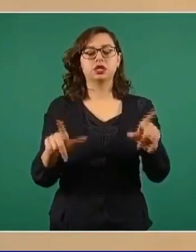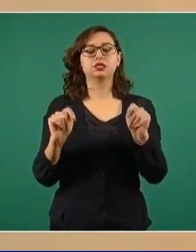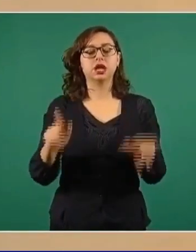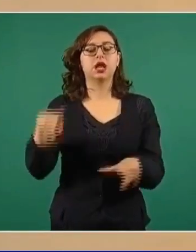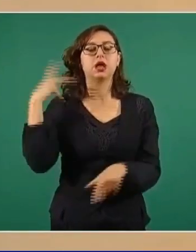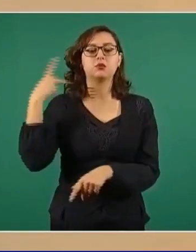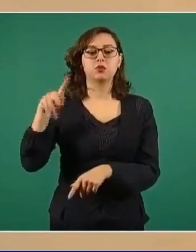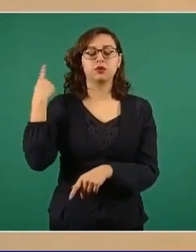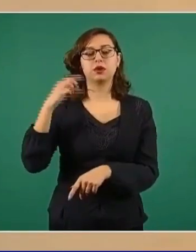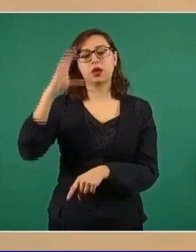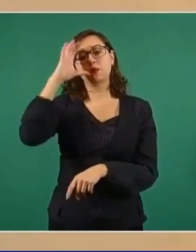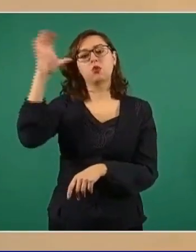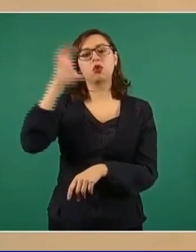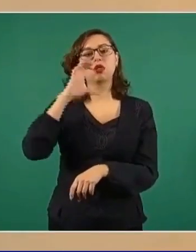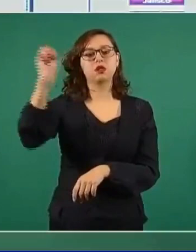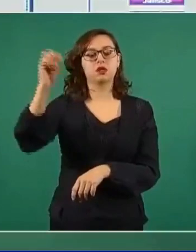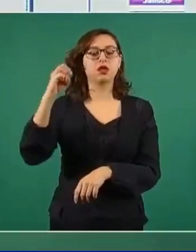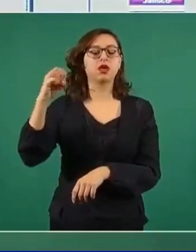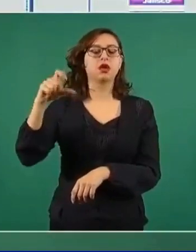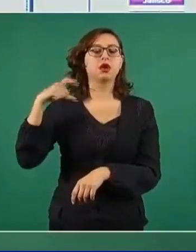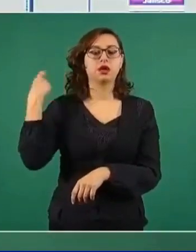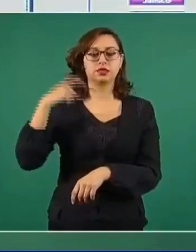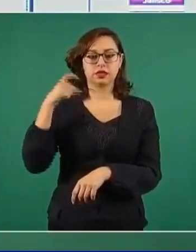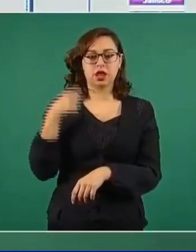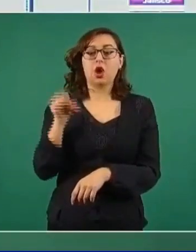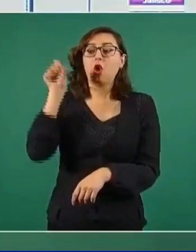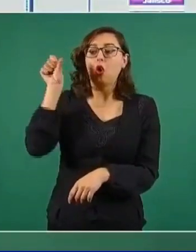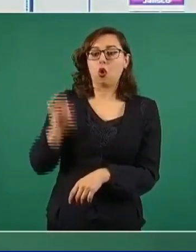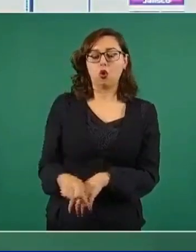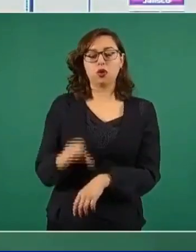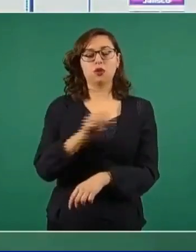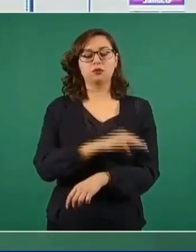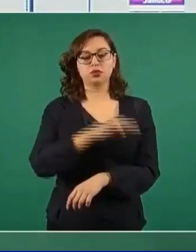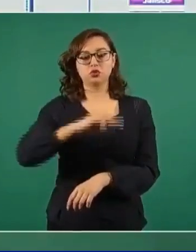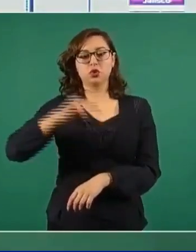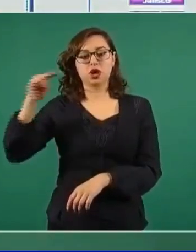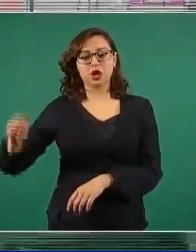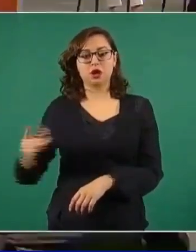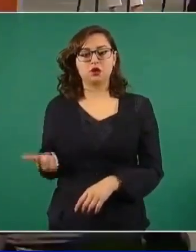Querétaro. Y el día de hoy se tenerá Michoacán y Guanajuato.